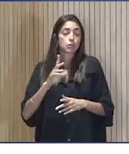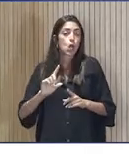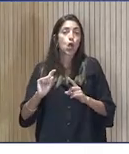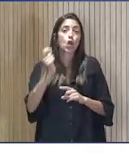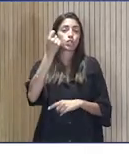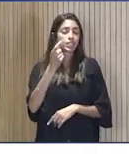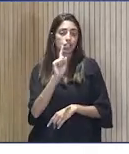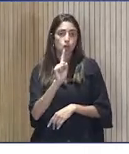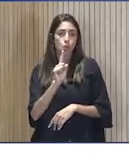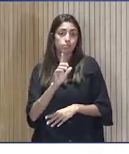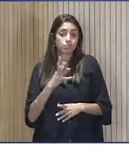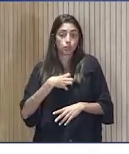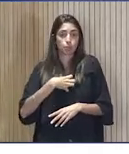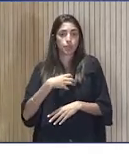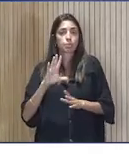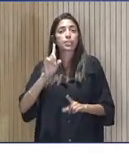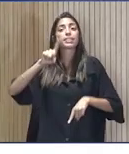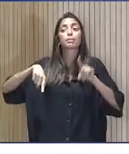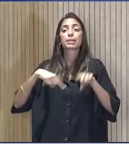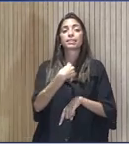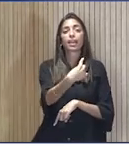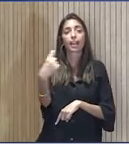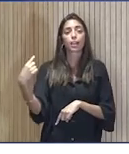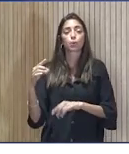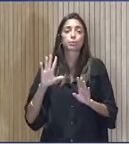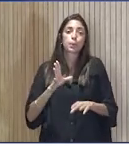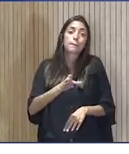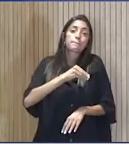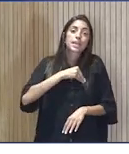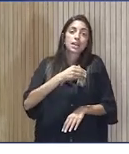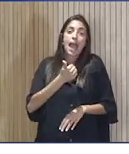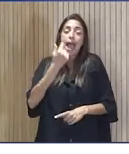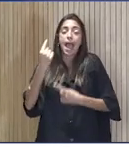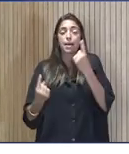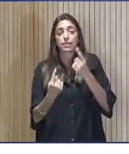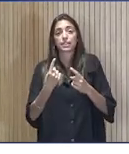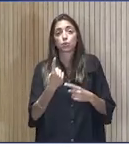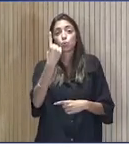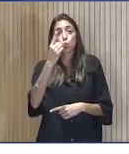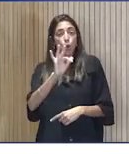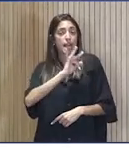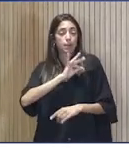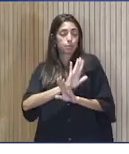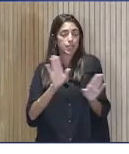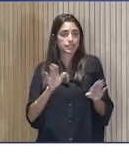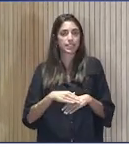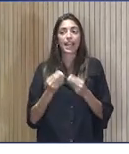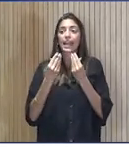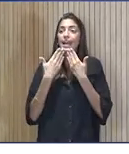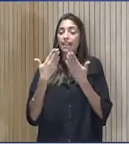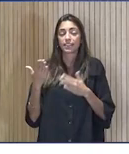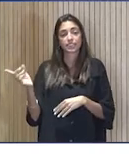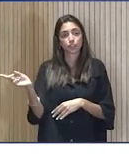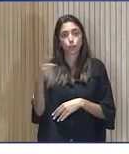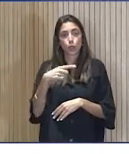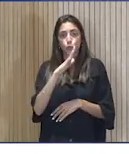Dependía un poco del día de cada uno, pero desgraciadamente alguno tiene que ser el ganador. Muchas gracias a todos por venir y esperamos